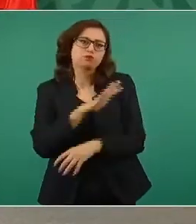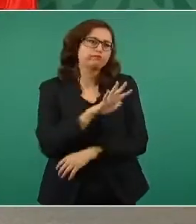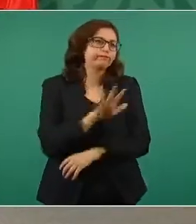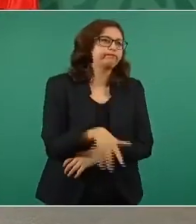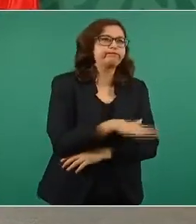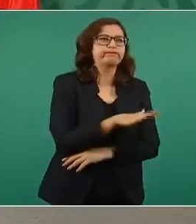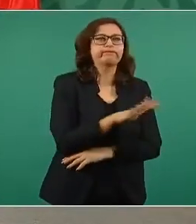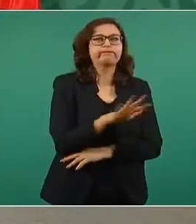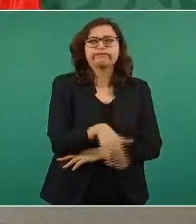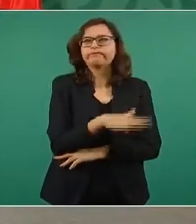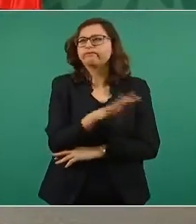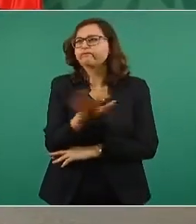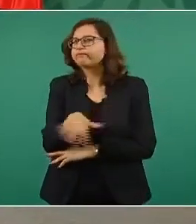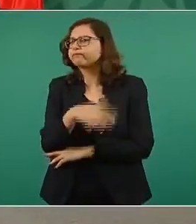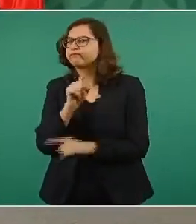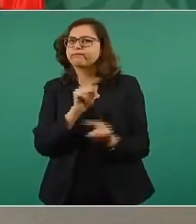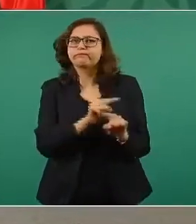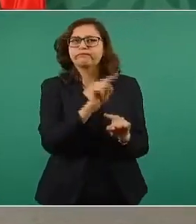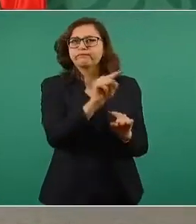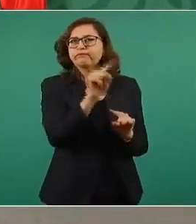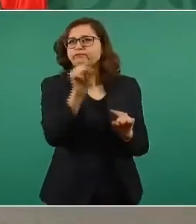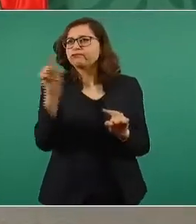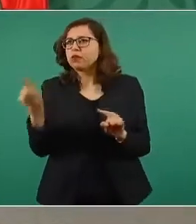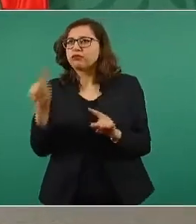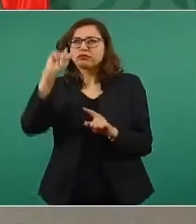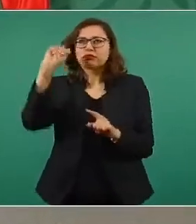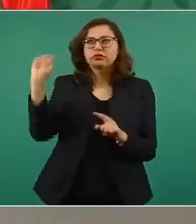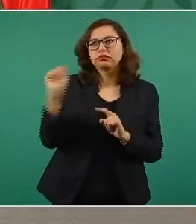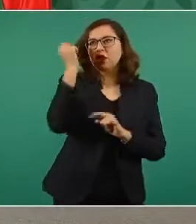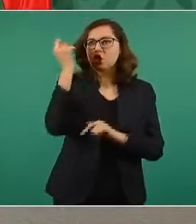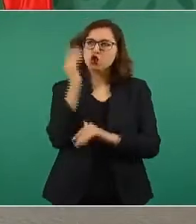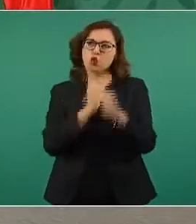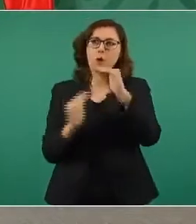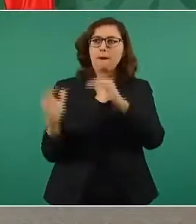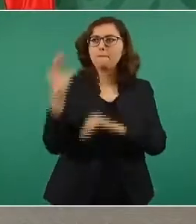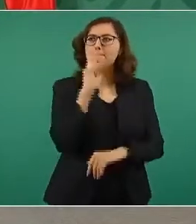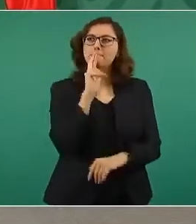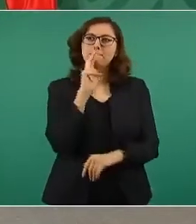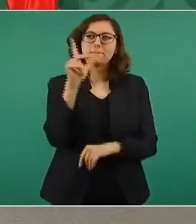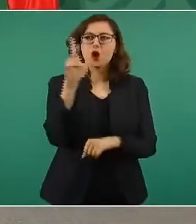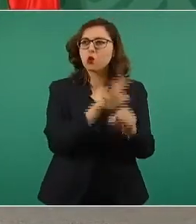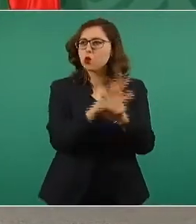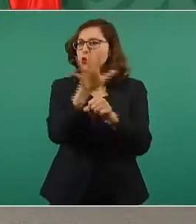donde se cuenta con la mejor tecnología,